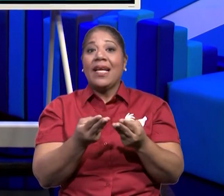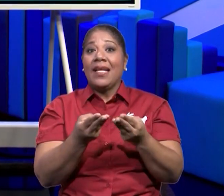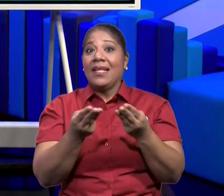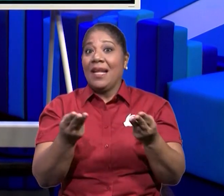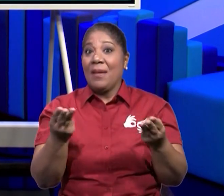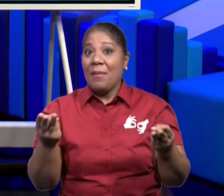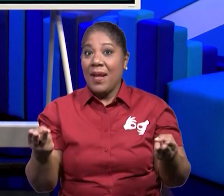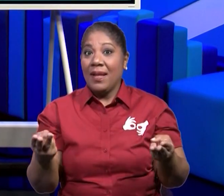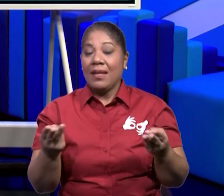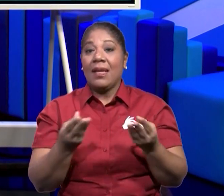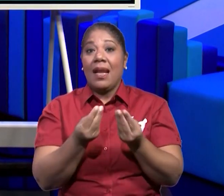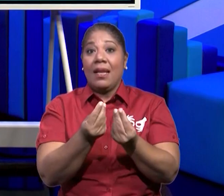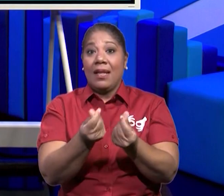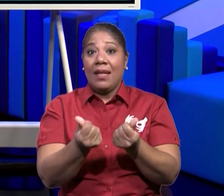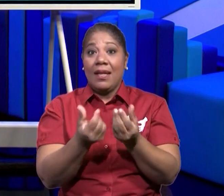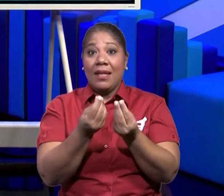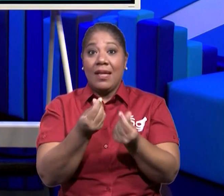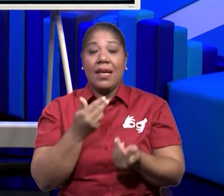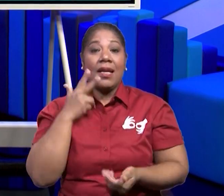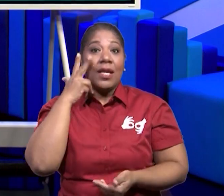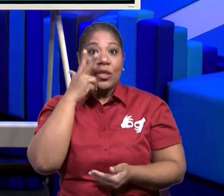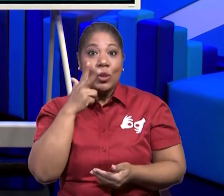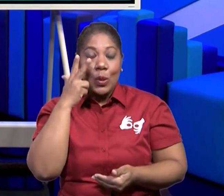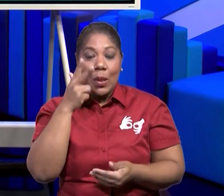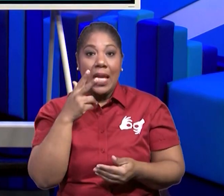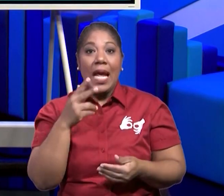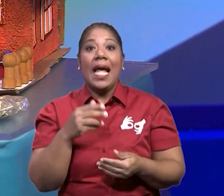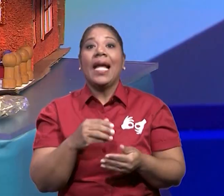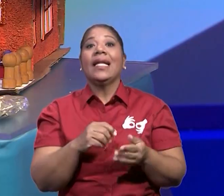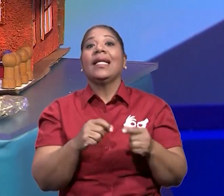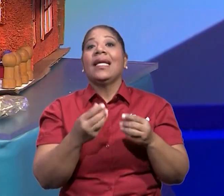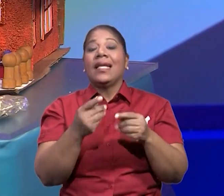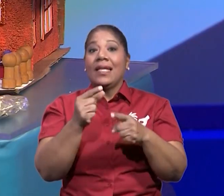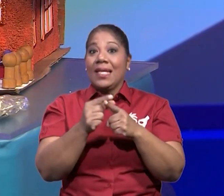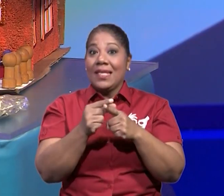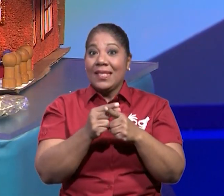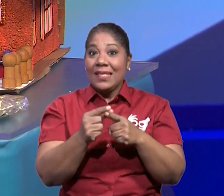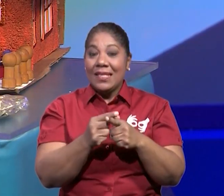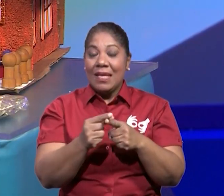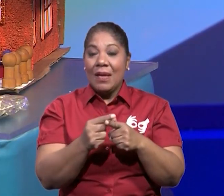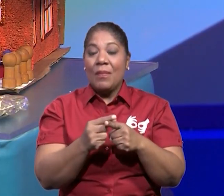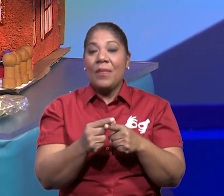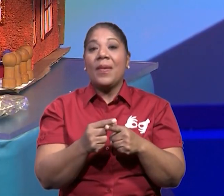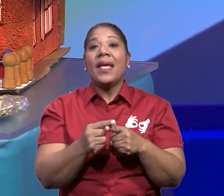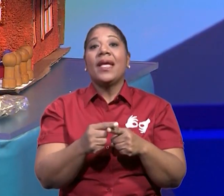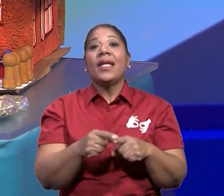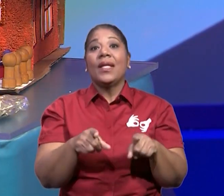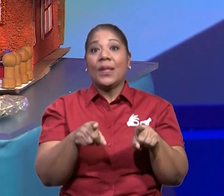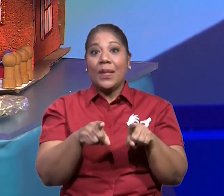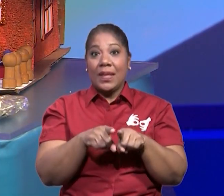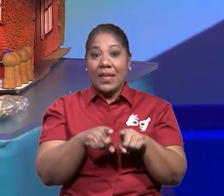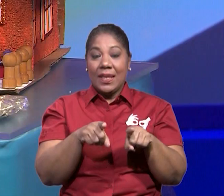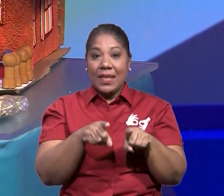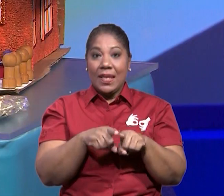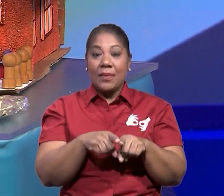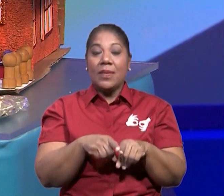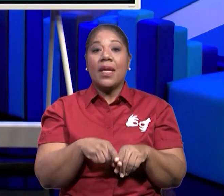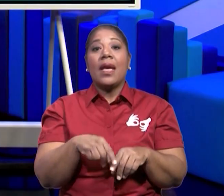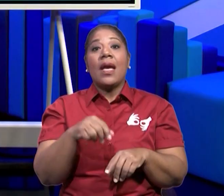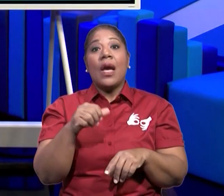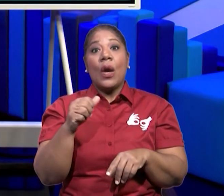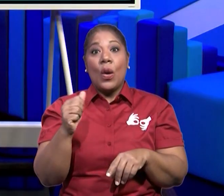de paja, de madera. Y también existe el hierro, que no lo habíamos